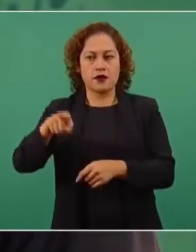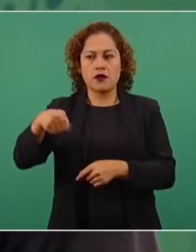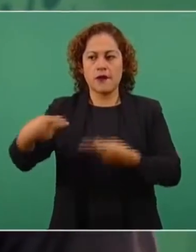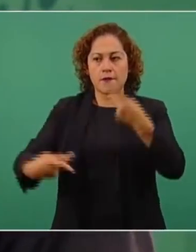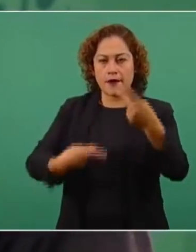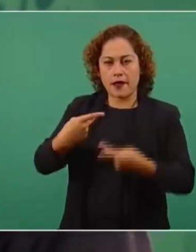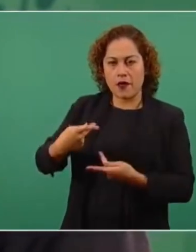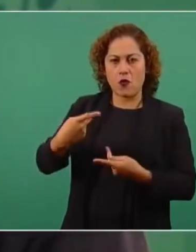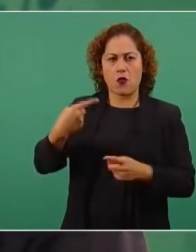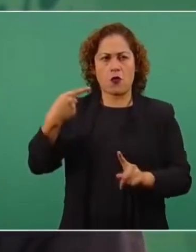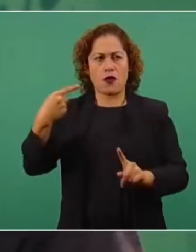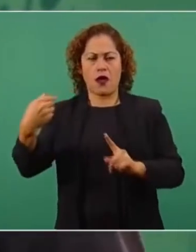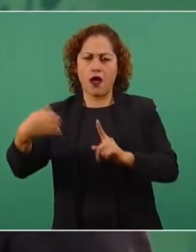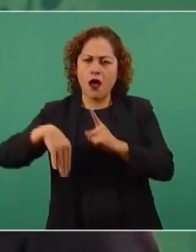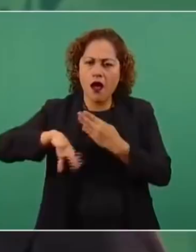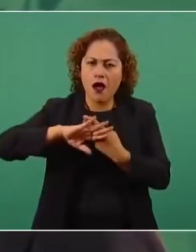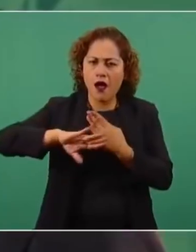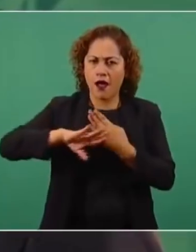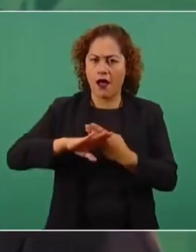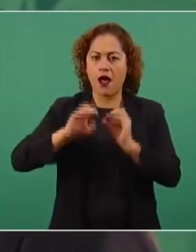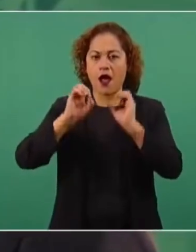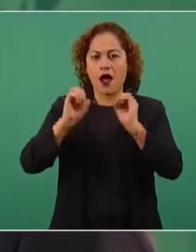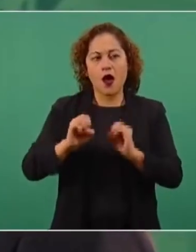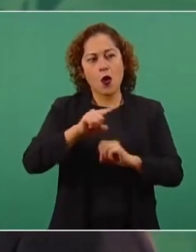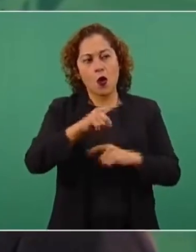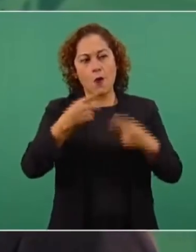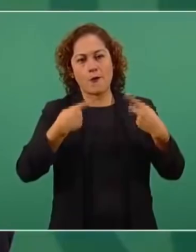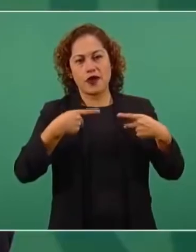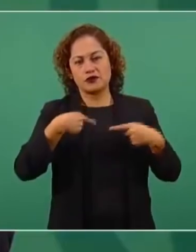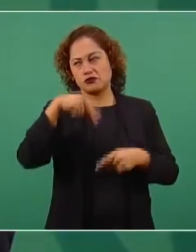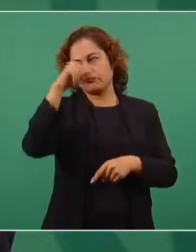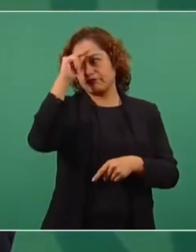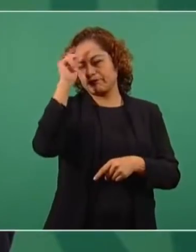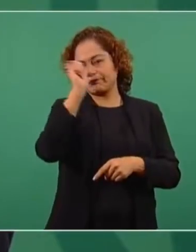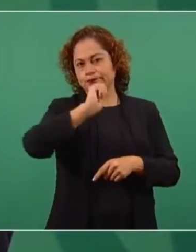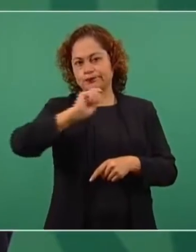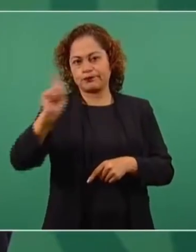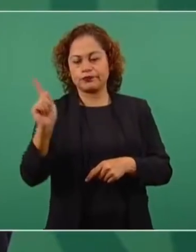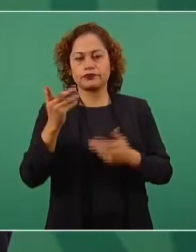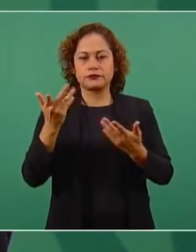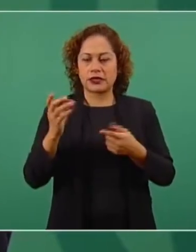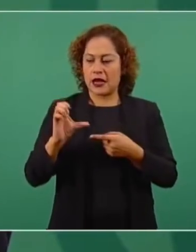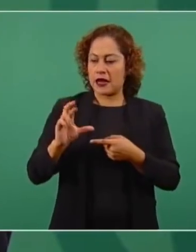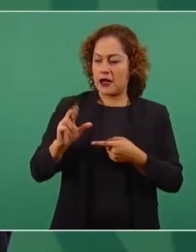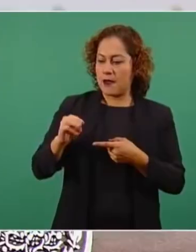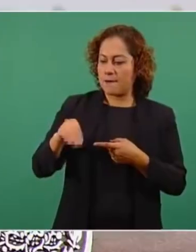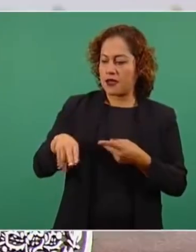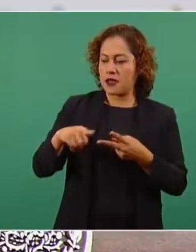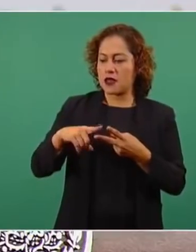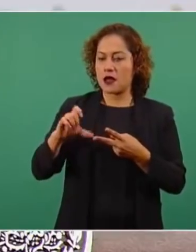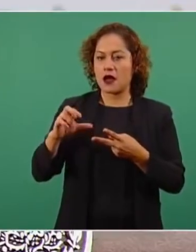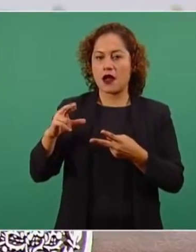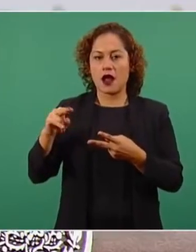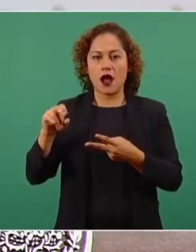intelectual orgánico, Aguilar Camín, Krause, nada más pienso